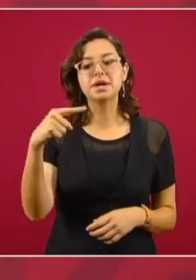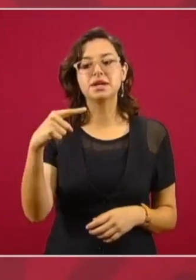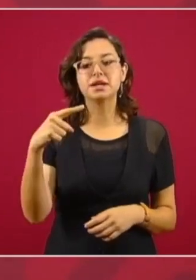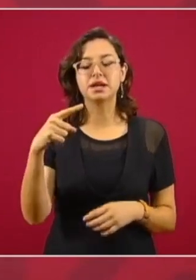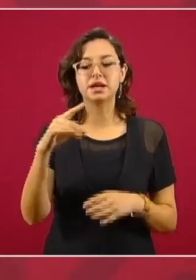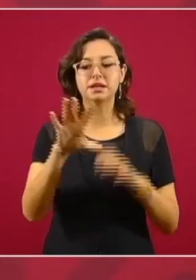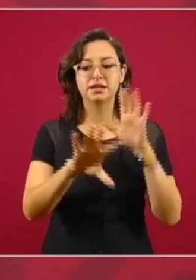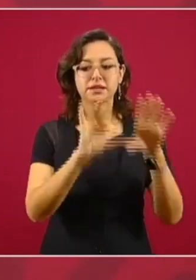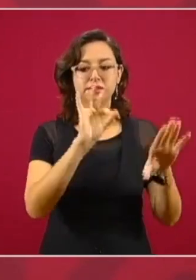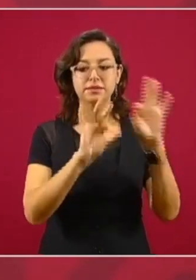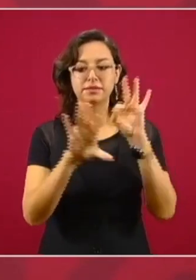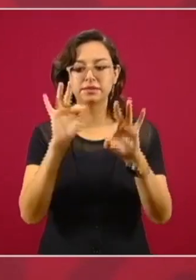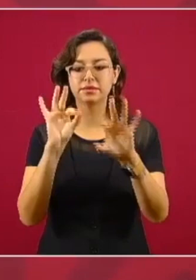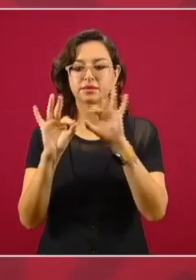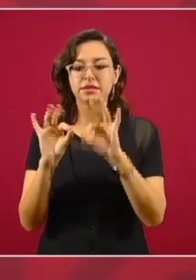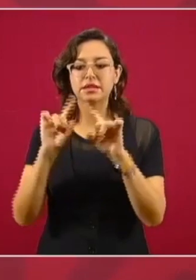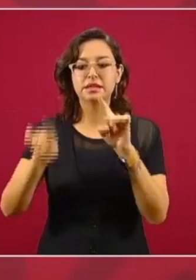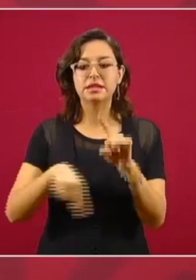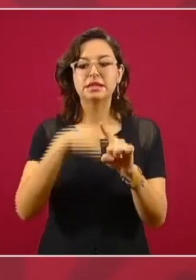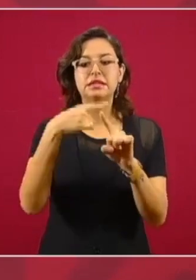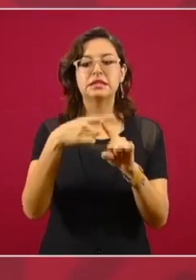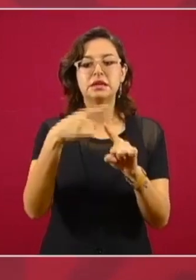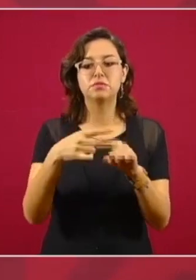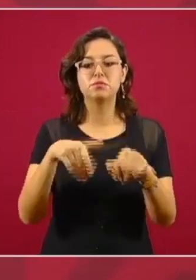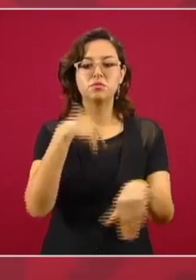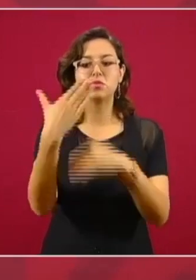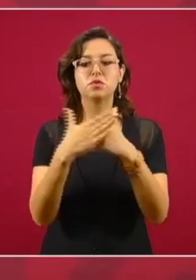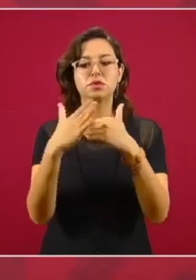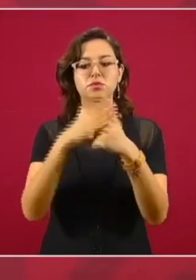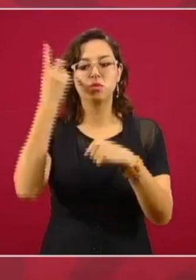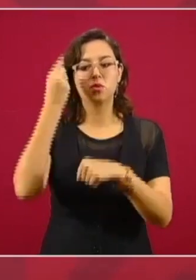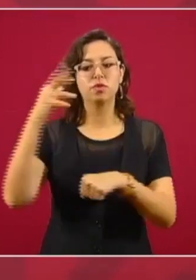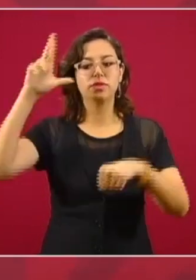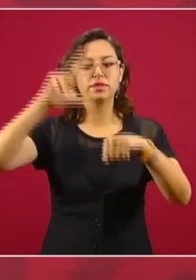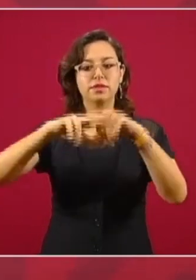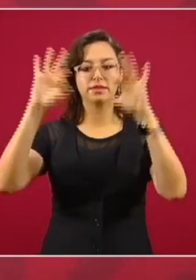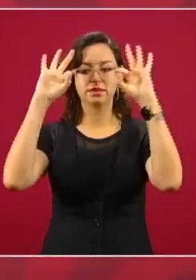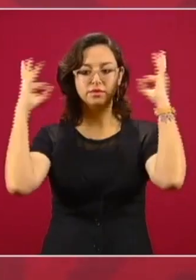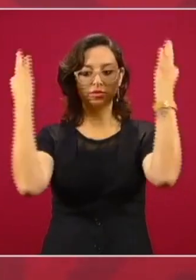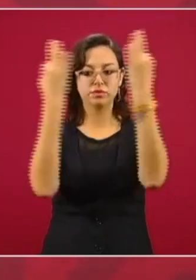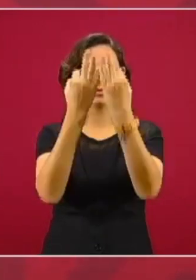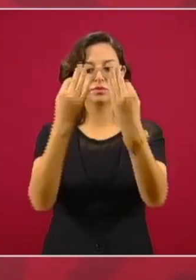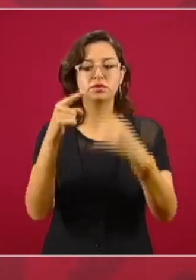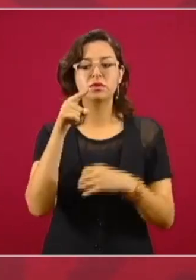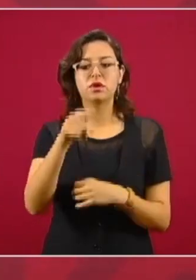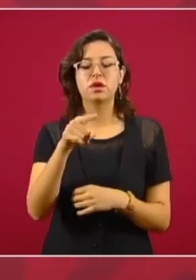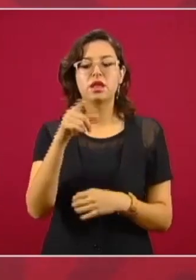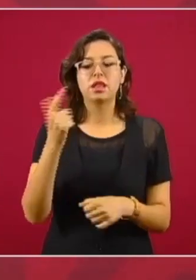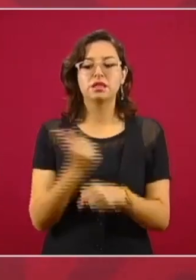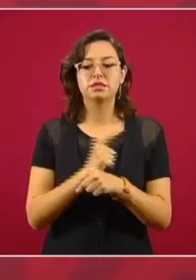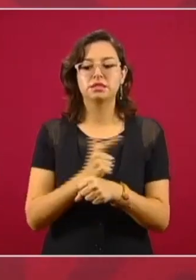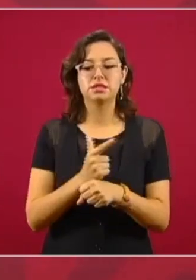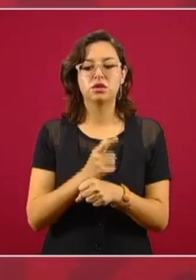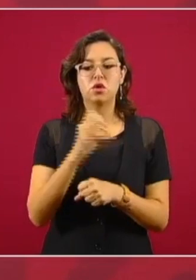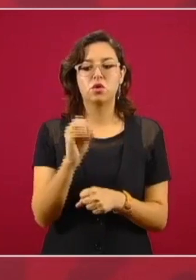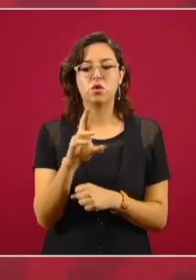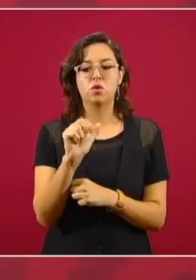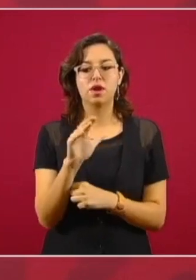director de aduanas, va a ser el licenciado Horacio Duarte,